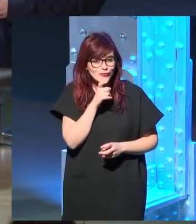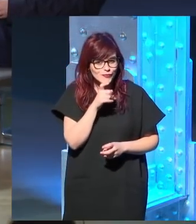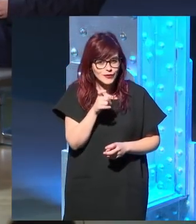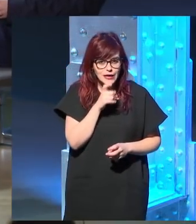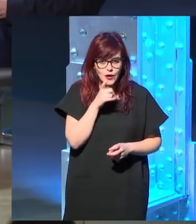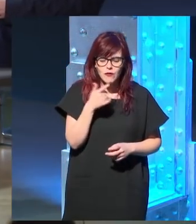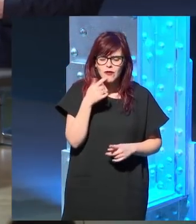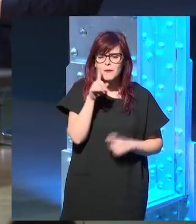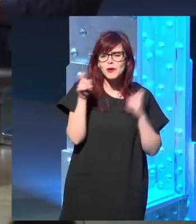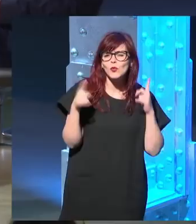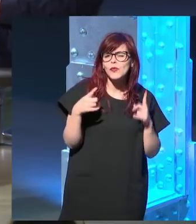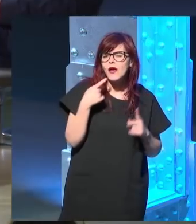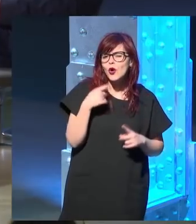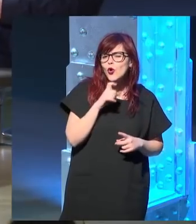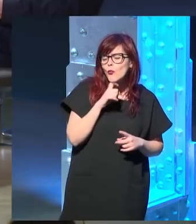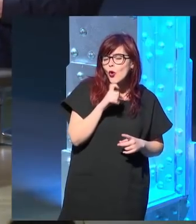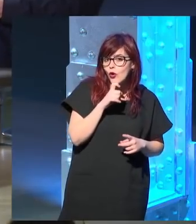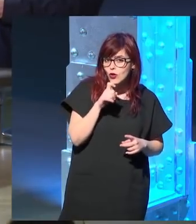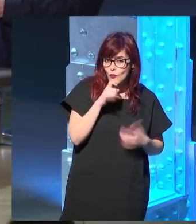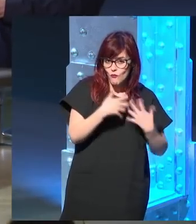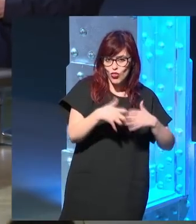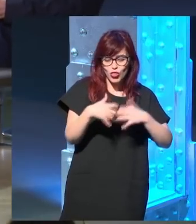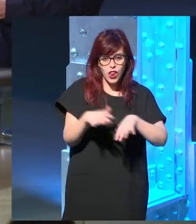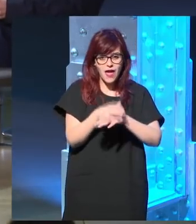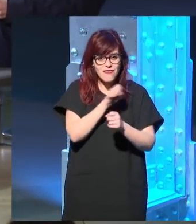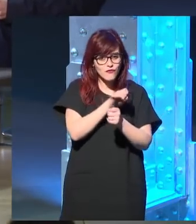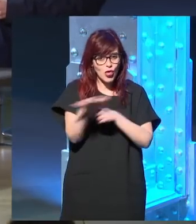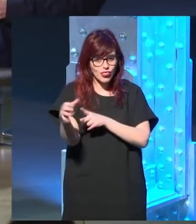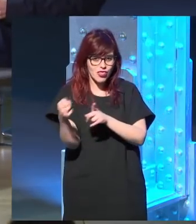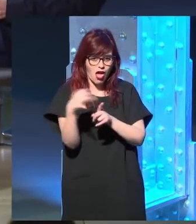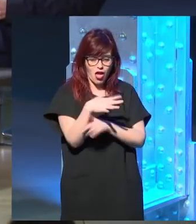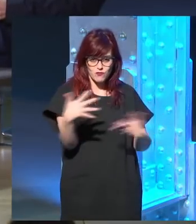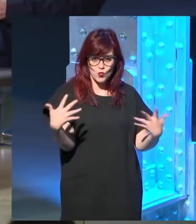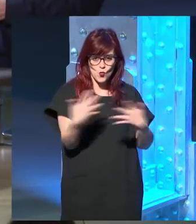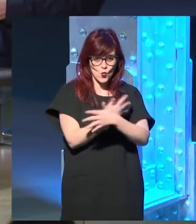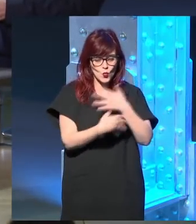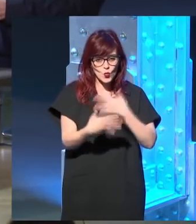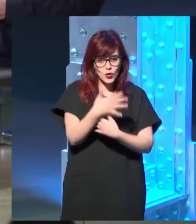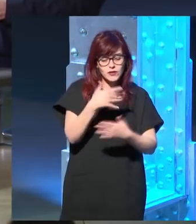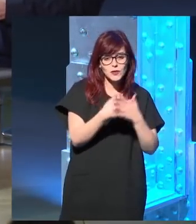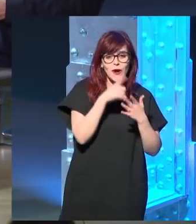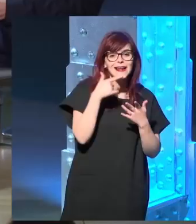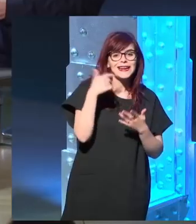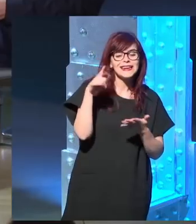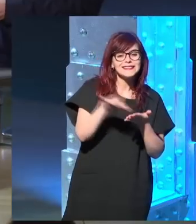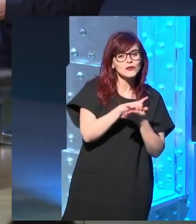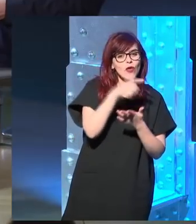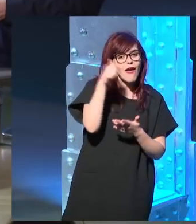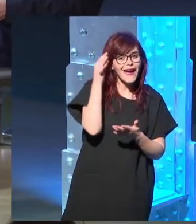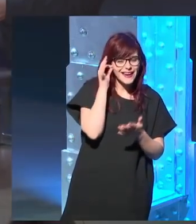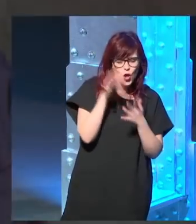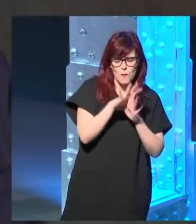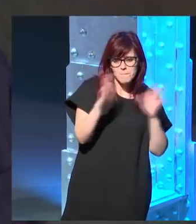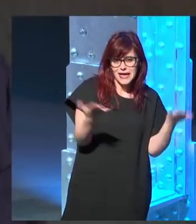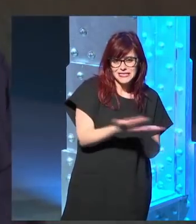Me preguntas cuál es la... Sí, ¿cómo puede funcionar la influencia entre lo que llamamos literatura de género masiva y esa